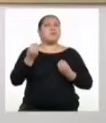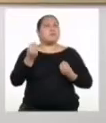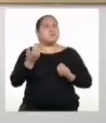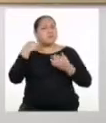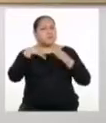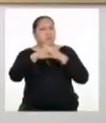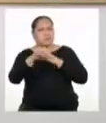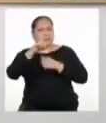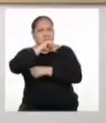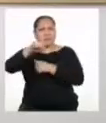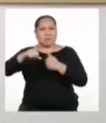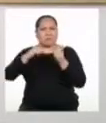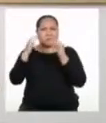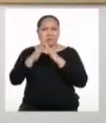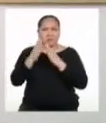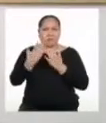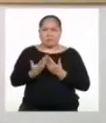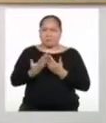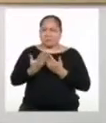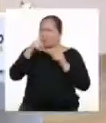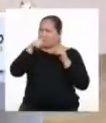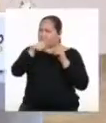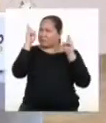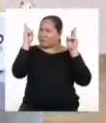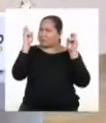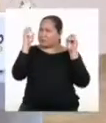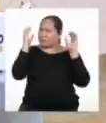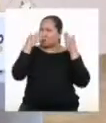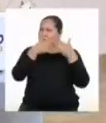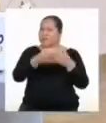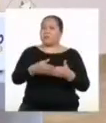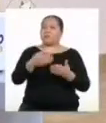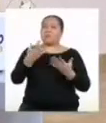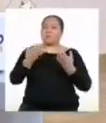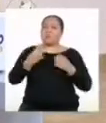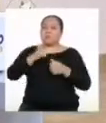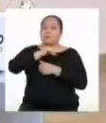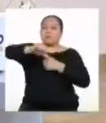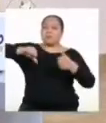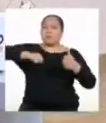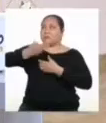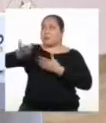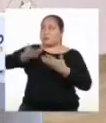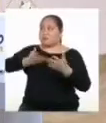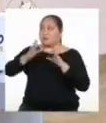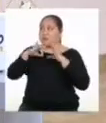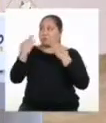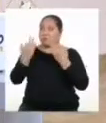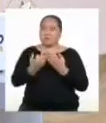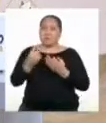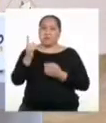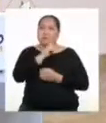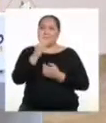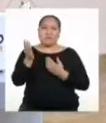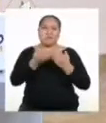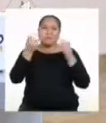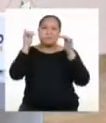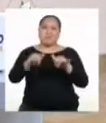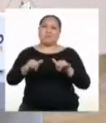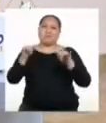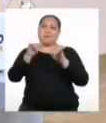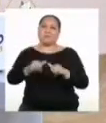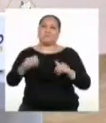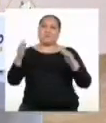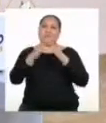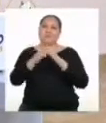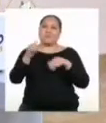sobre la convivencia? ¿Alguna situación en particular? Quiero hablar de la convivencia porque no es fácil pasar tanto tiempo en casa en